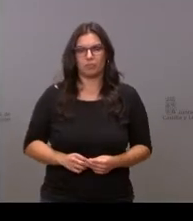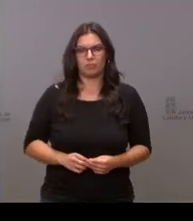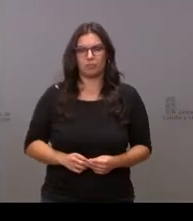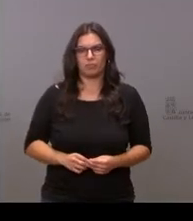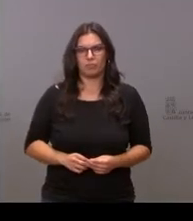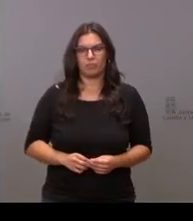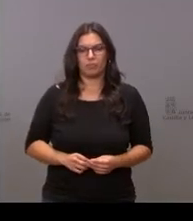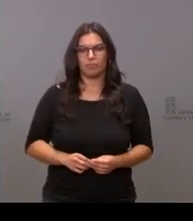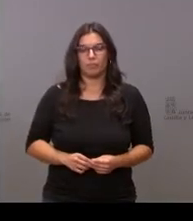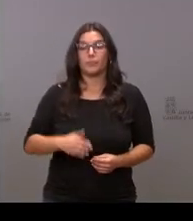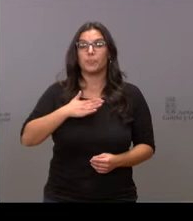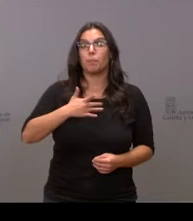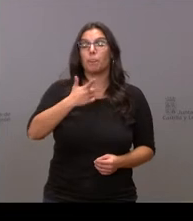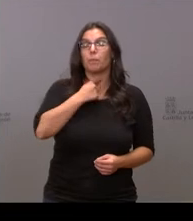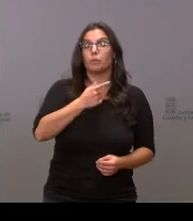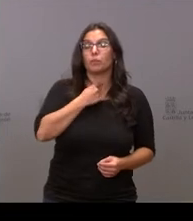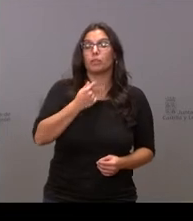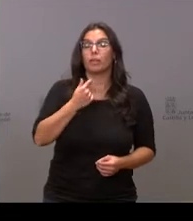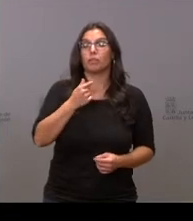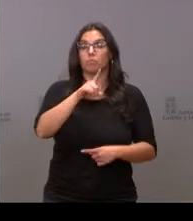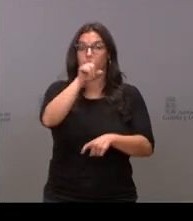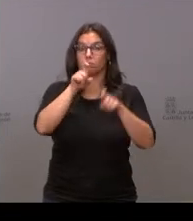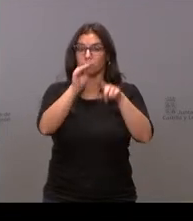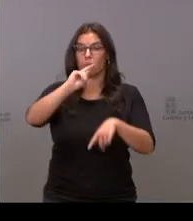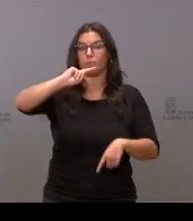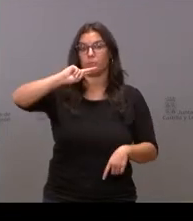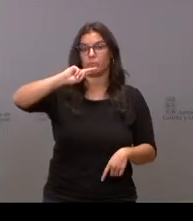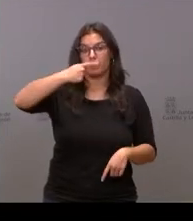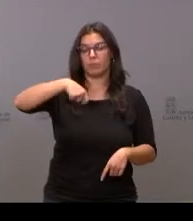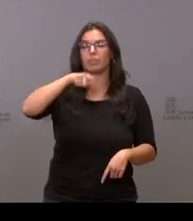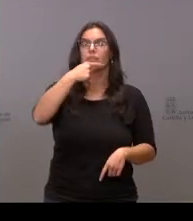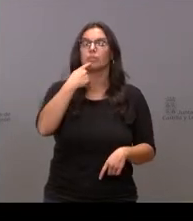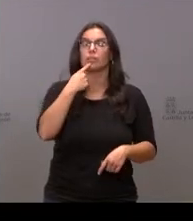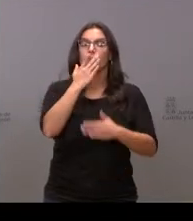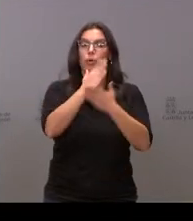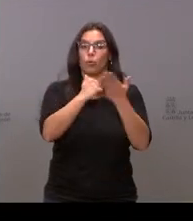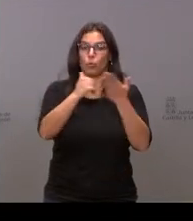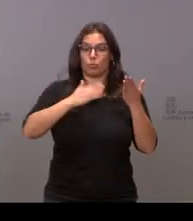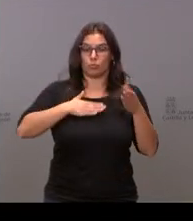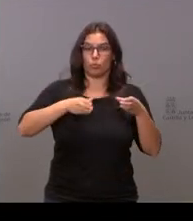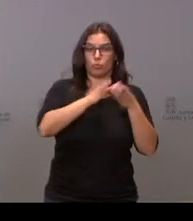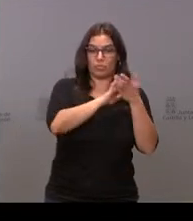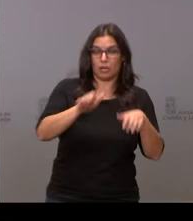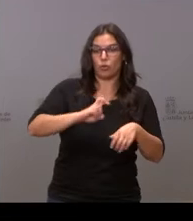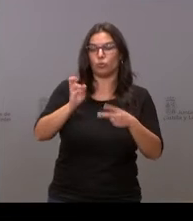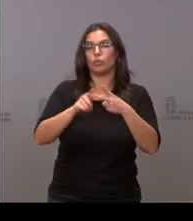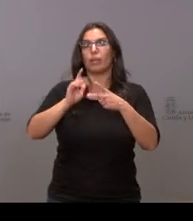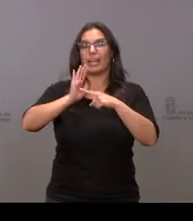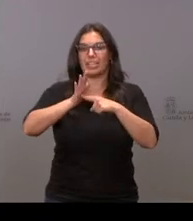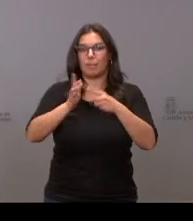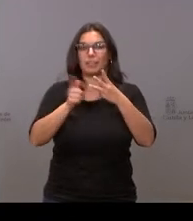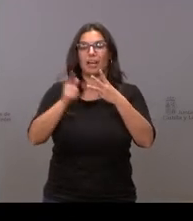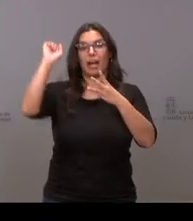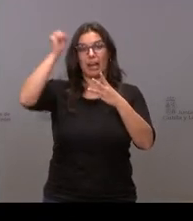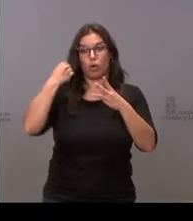sí a mí me gustaría preguntar al portavoz si la junta de Castilla y León y las tres comunidades Castilla-La Mancha Aragón y